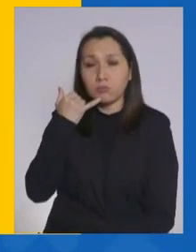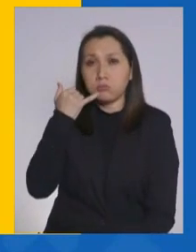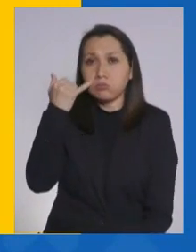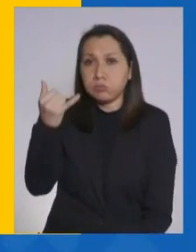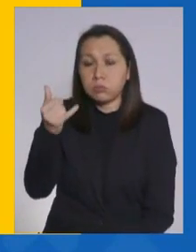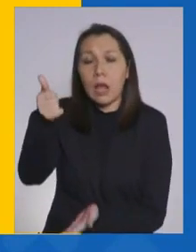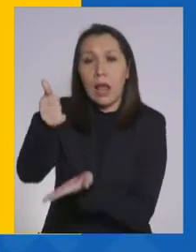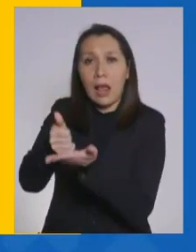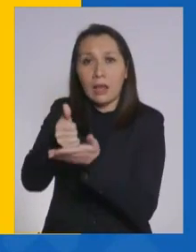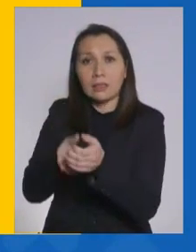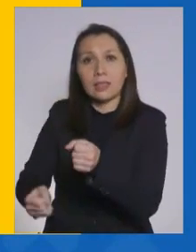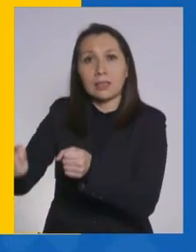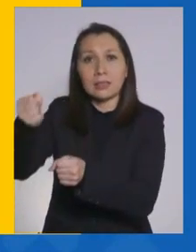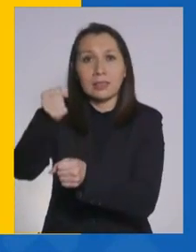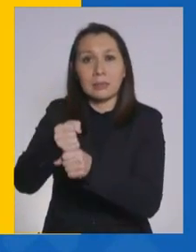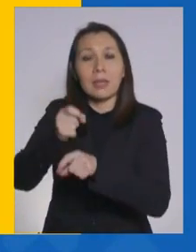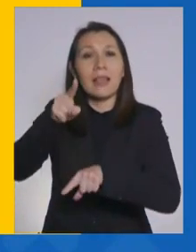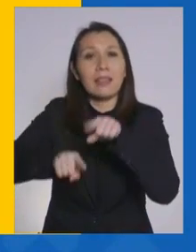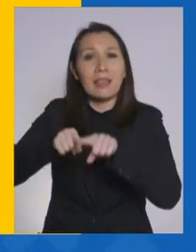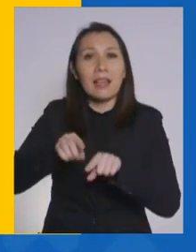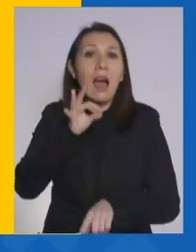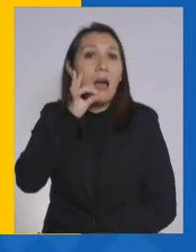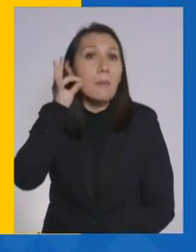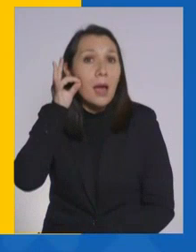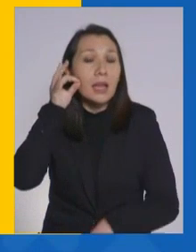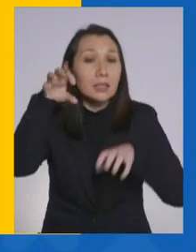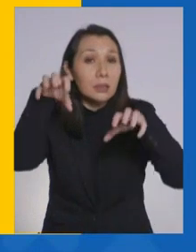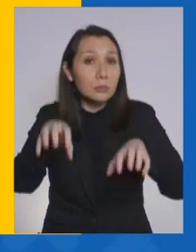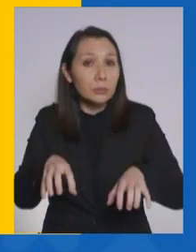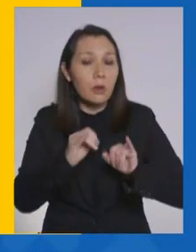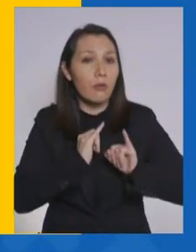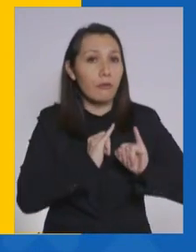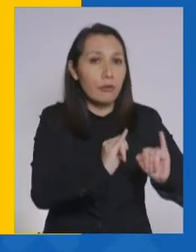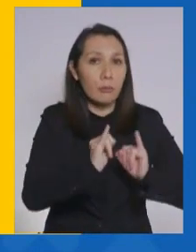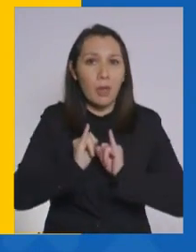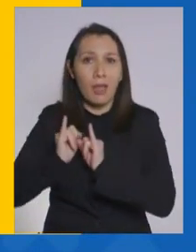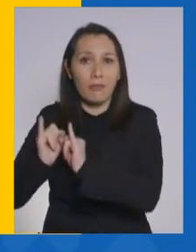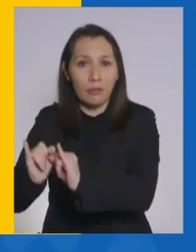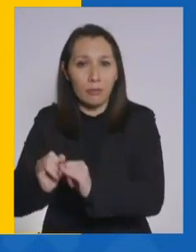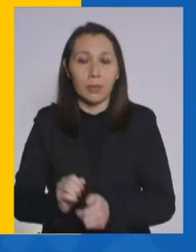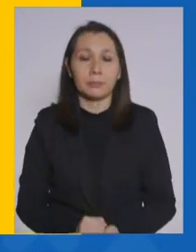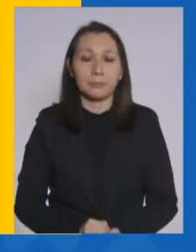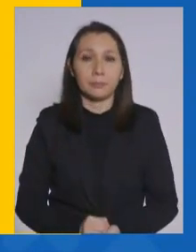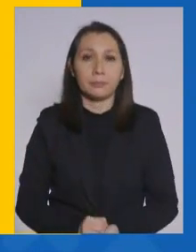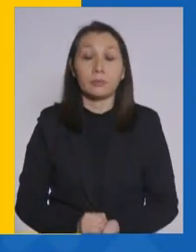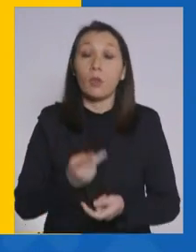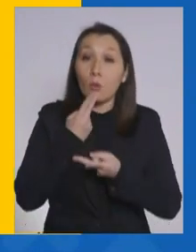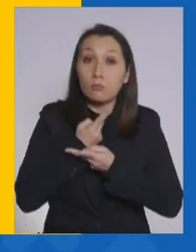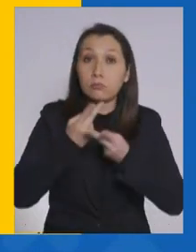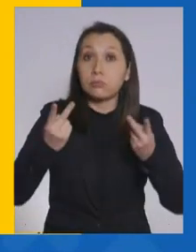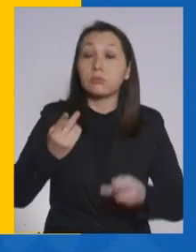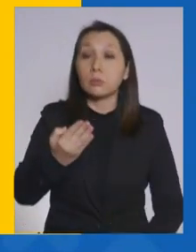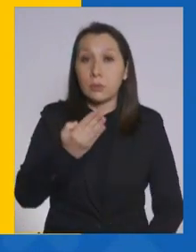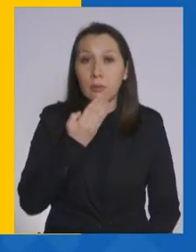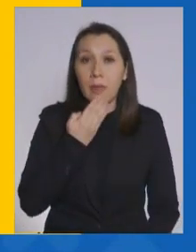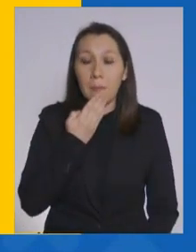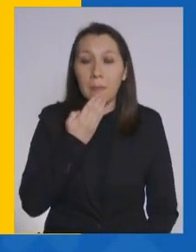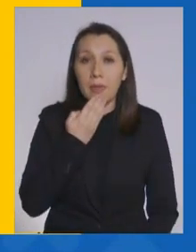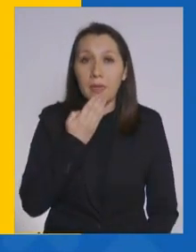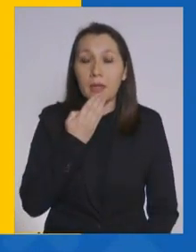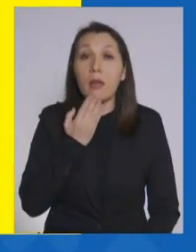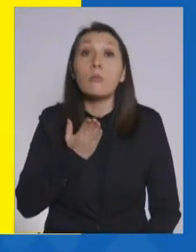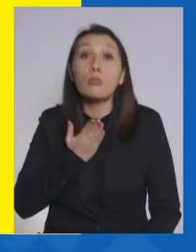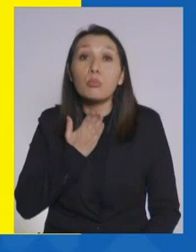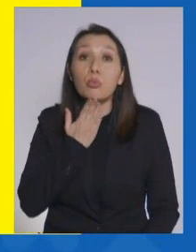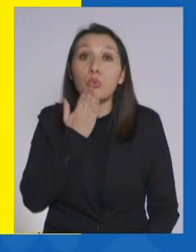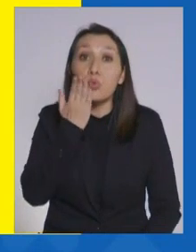alcaldesa subrogante de Tierra Amarilla para darle esta información. Anuncio también que Punta